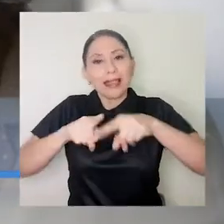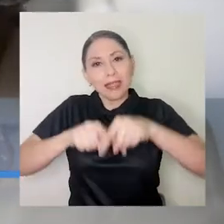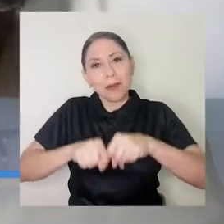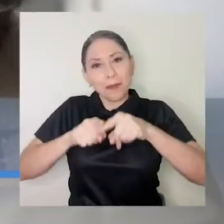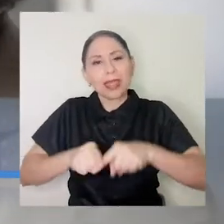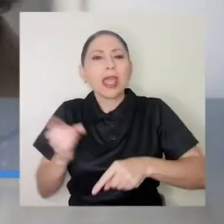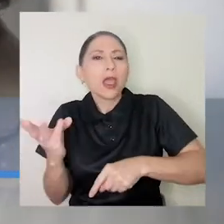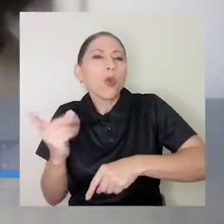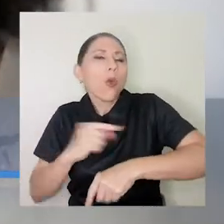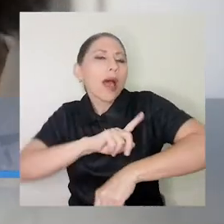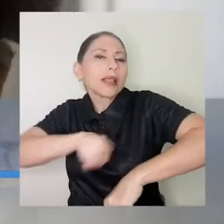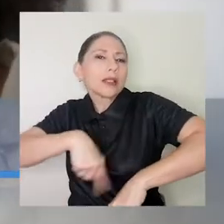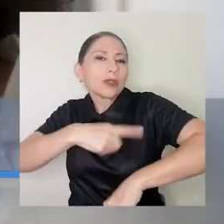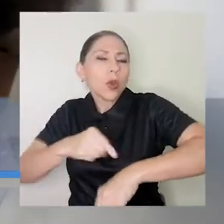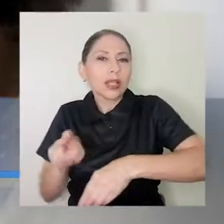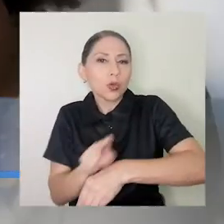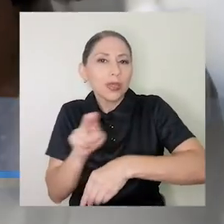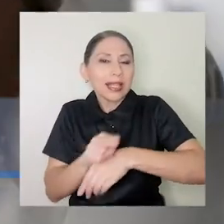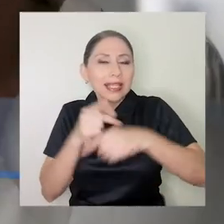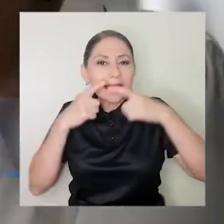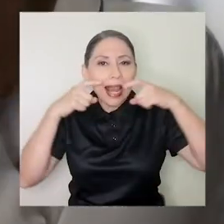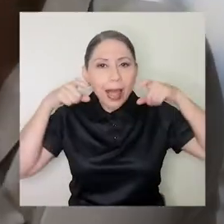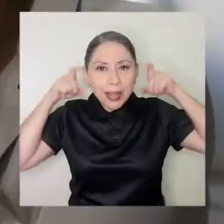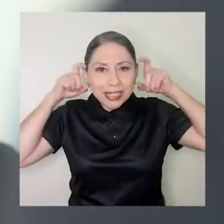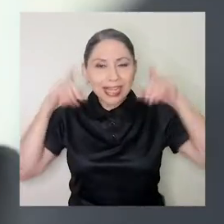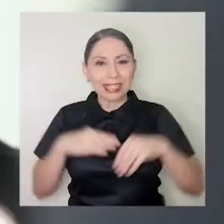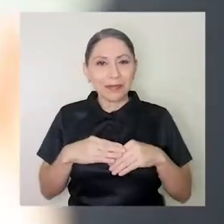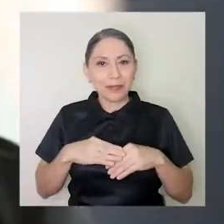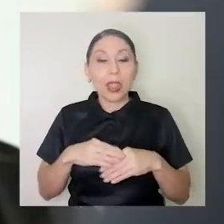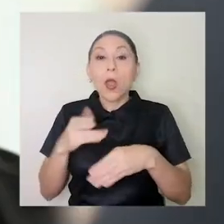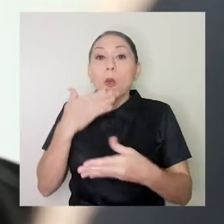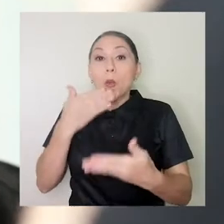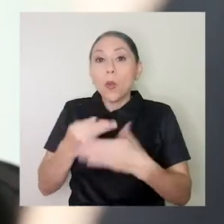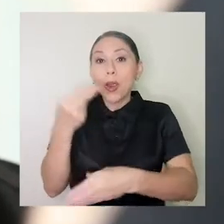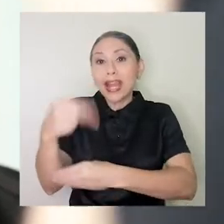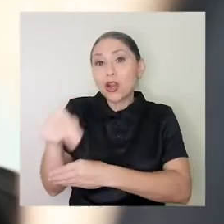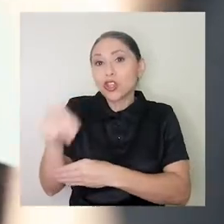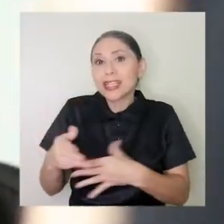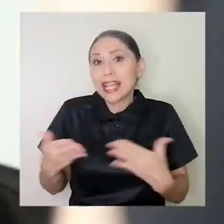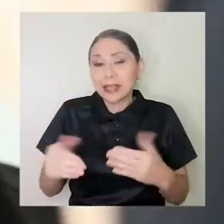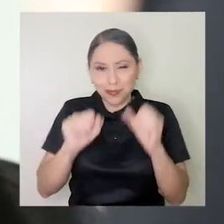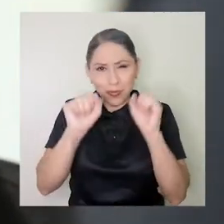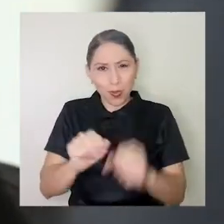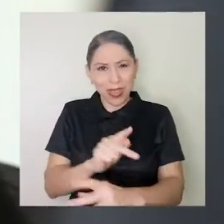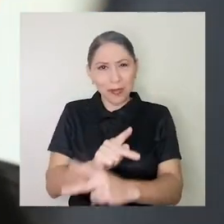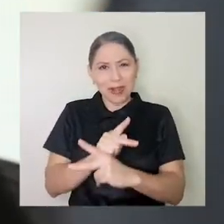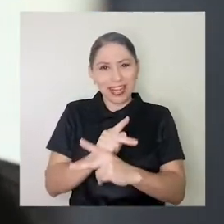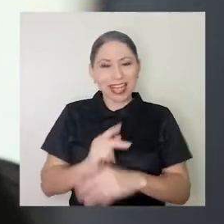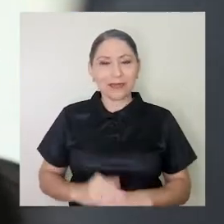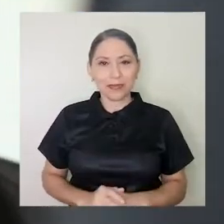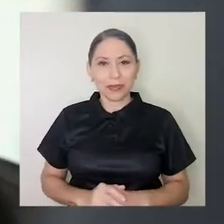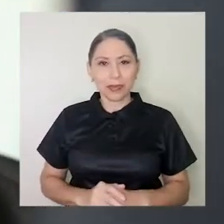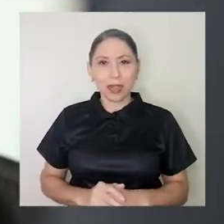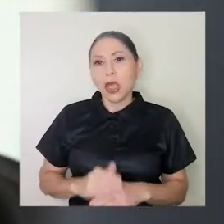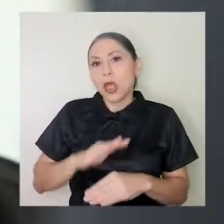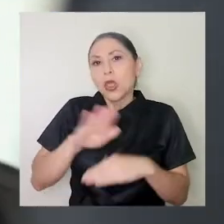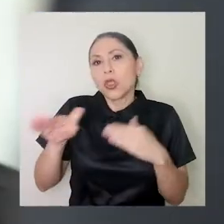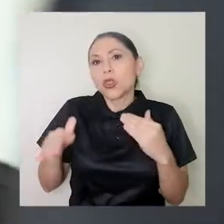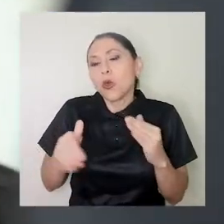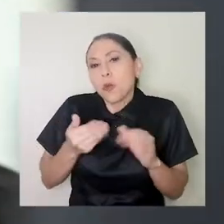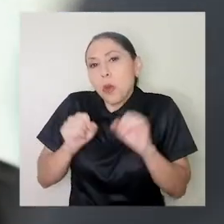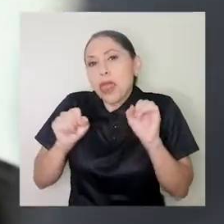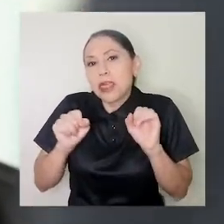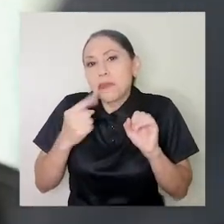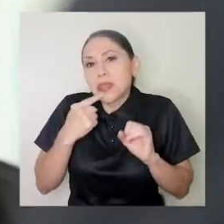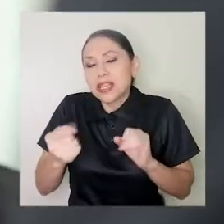de horas que la persona utiliza la mascarilla. La buena noticia es que se puede prevenir. Entonces les voy a pasar